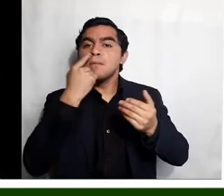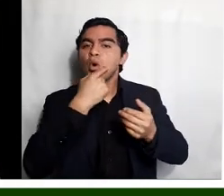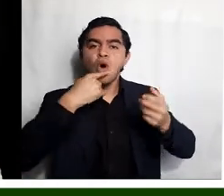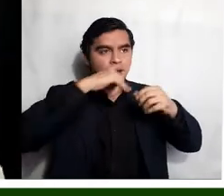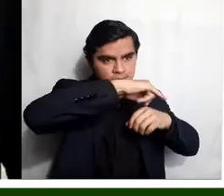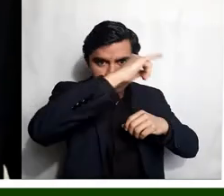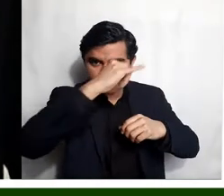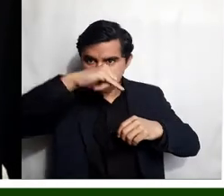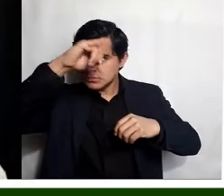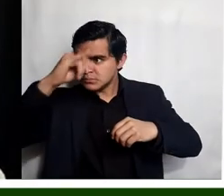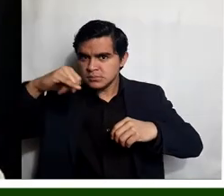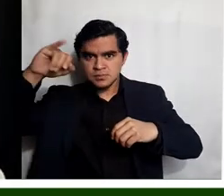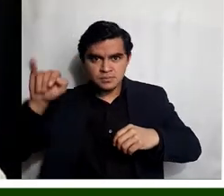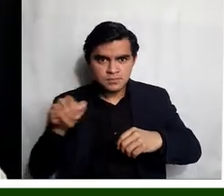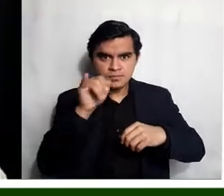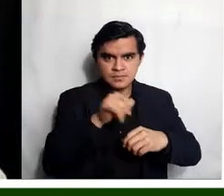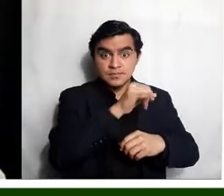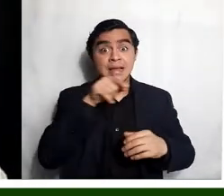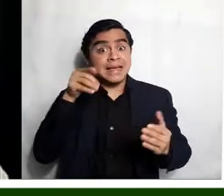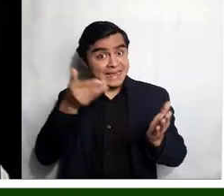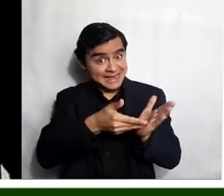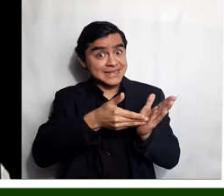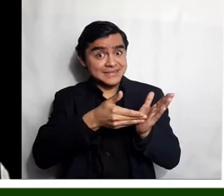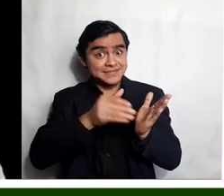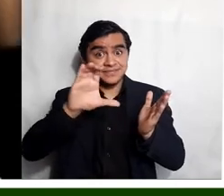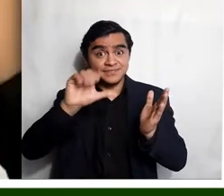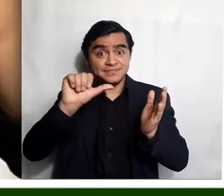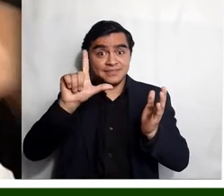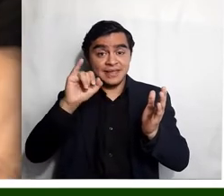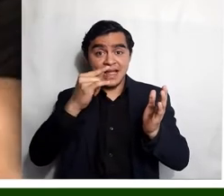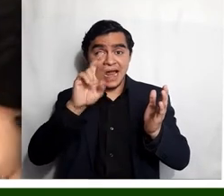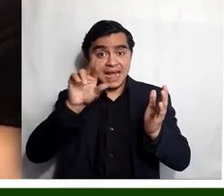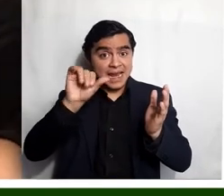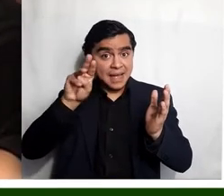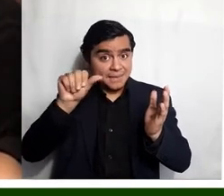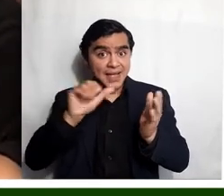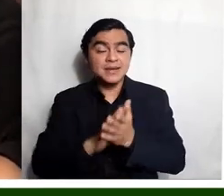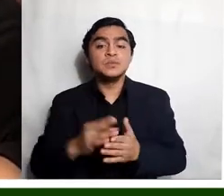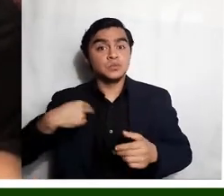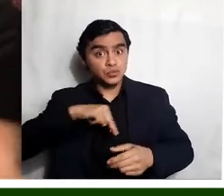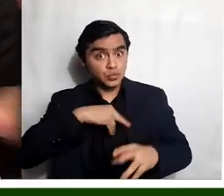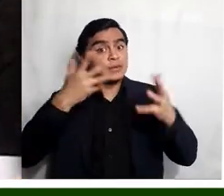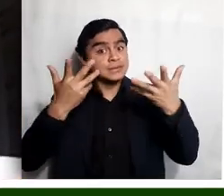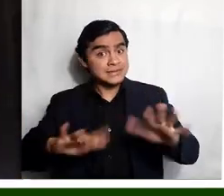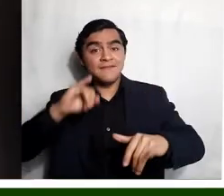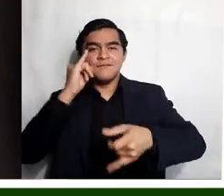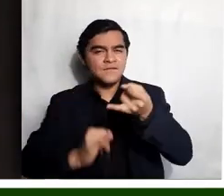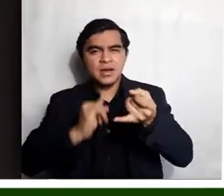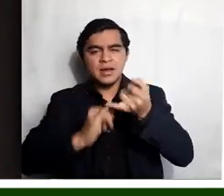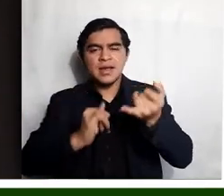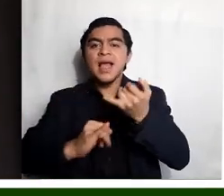la silueta de una boca. Este también es un caligrama. Muy bien, y para finalizar,